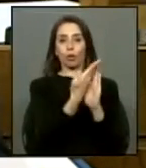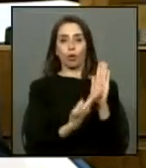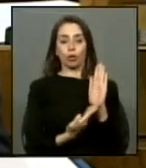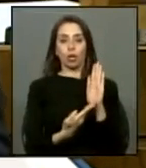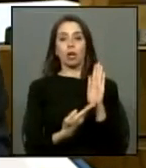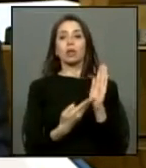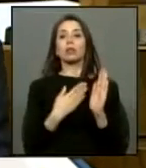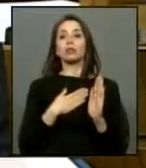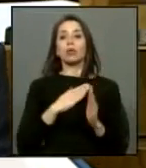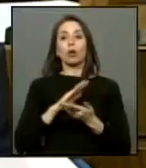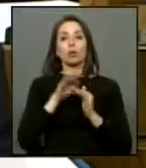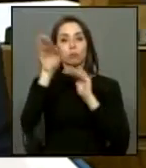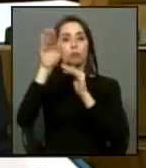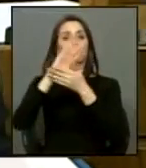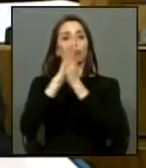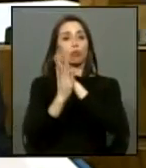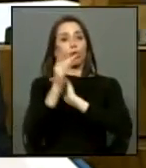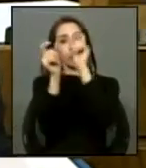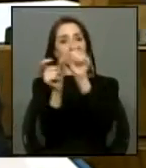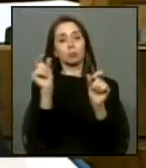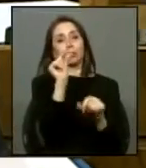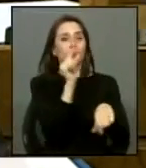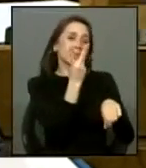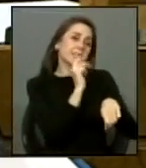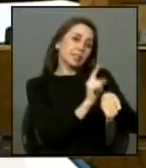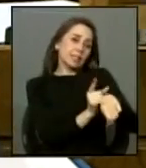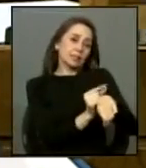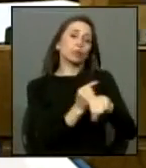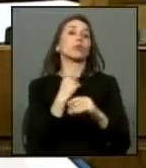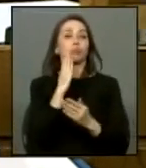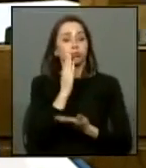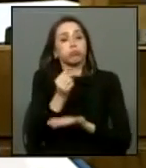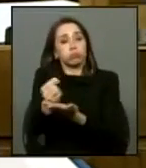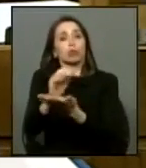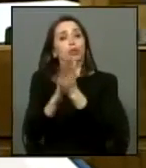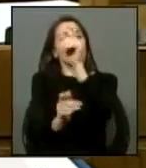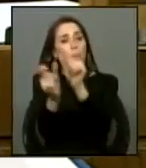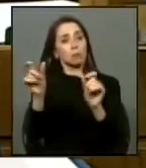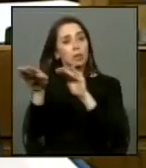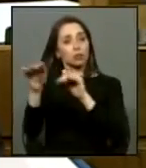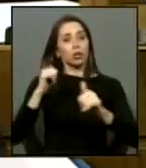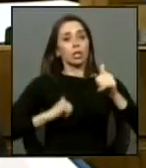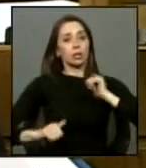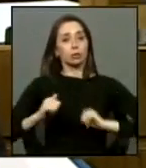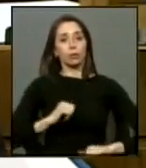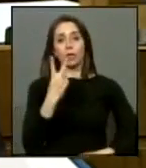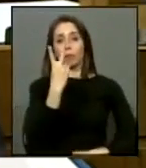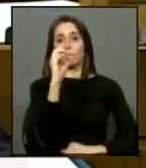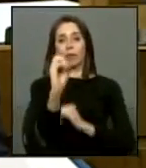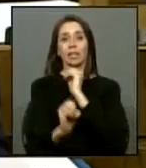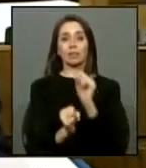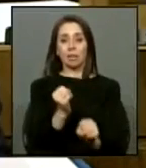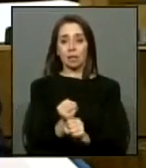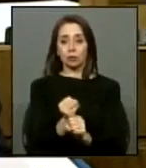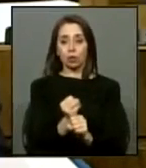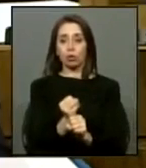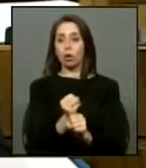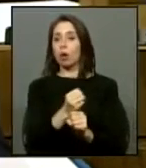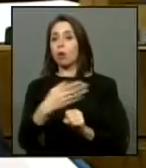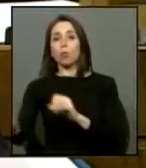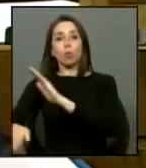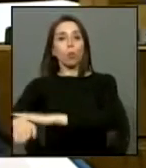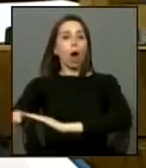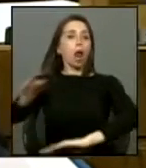solidarizar con todas las personas si me permite 30 segundos quiero solidarizar con todas las personas que sufrieron durante estas dos décadas del lado que fueran